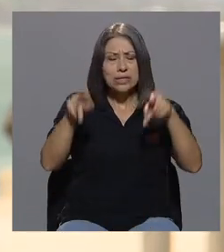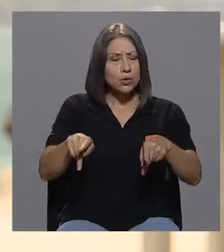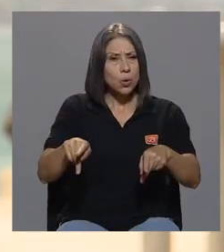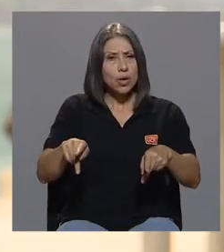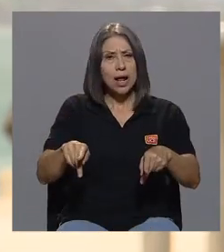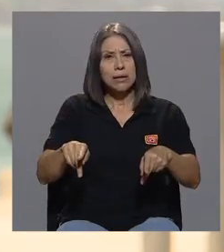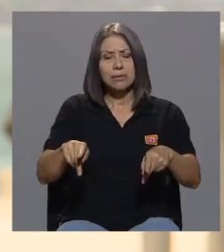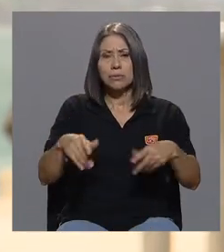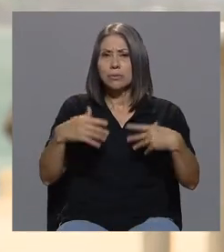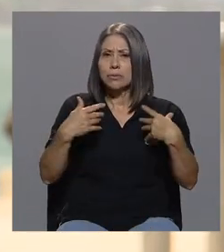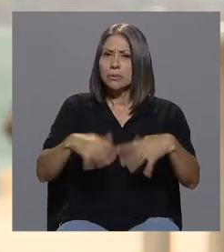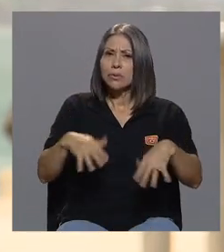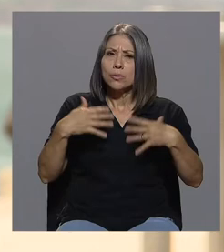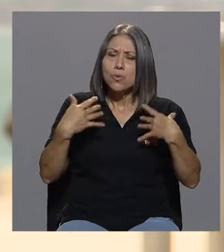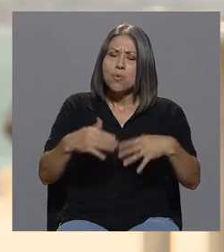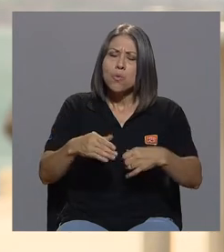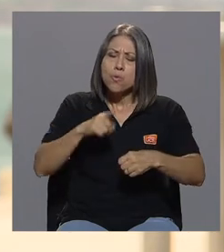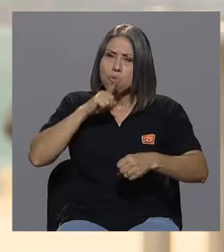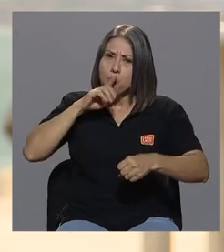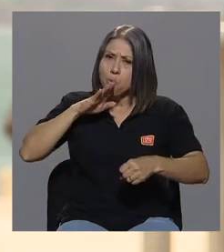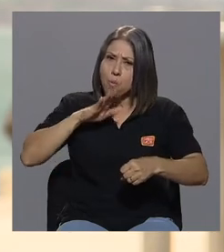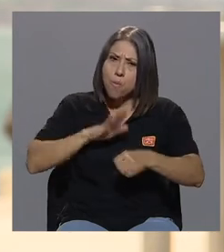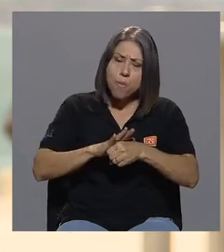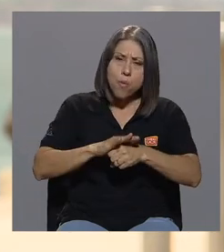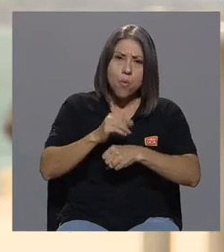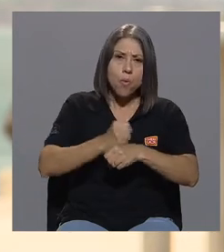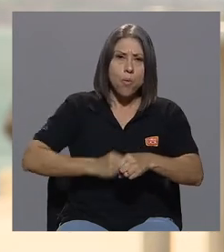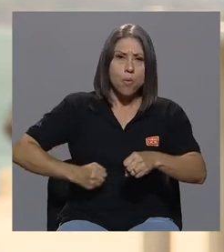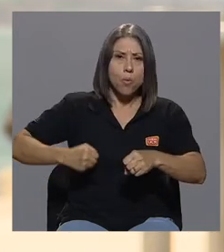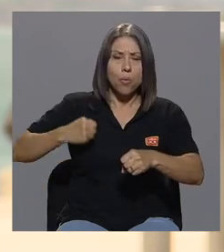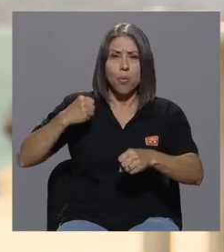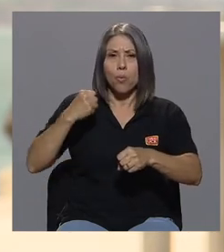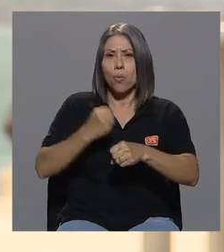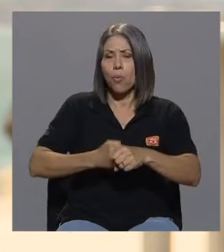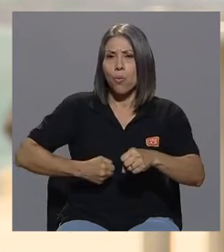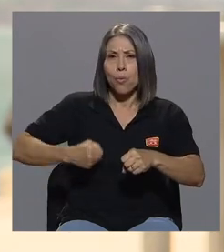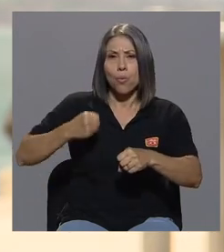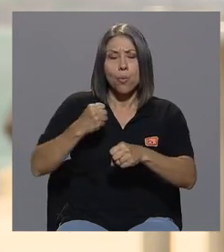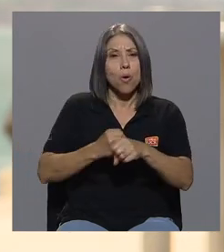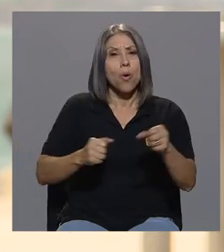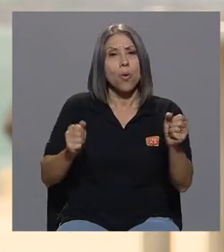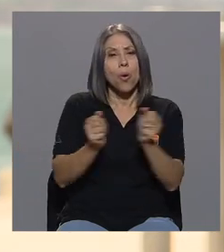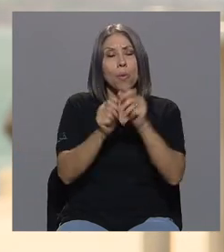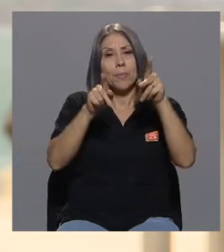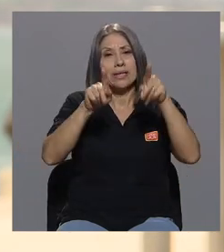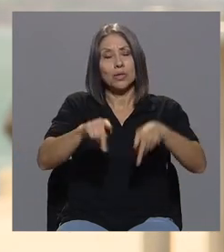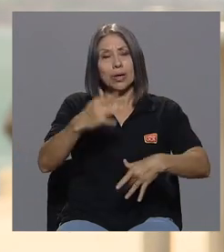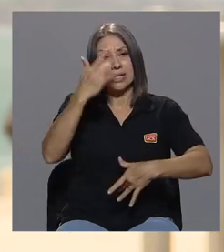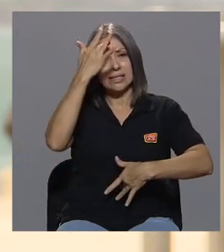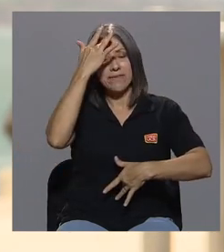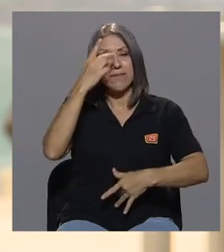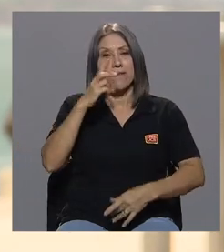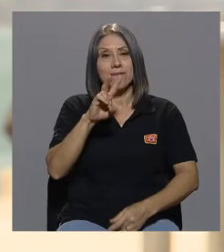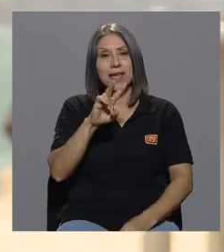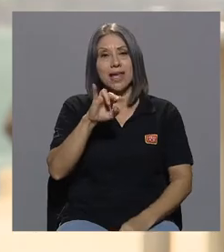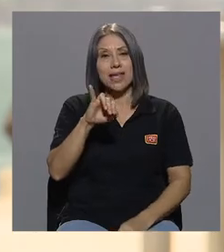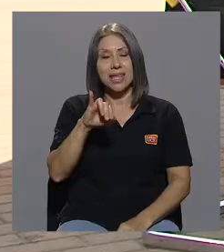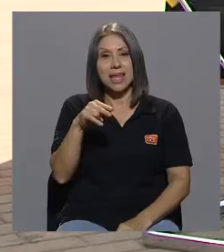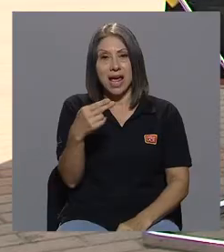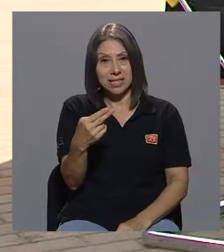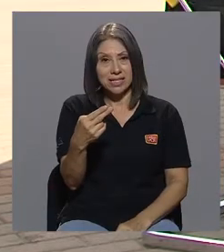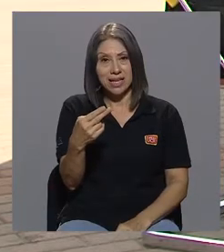persona tan comprometida con las personas con VIH que fue una de las primeras personas que